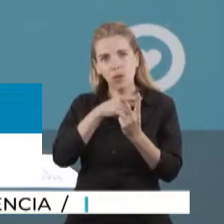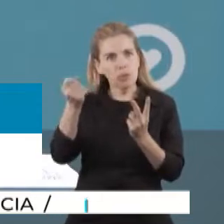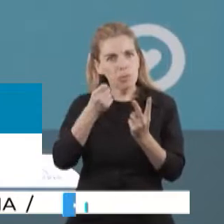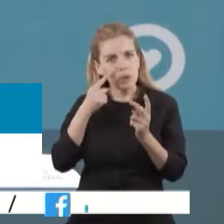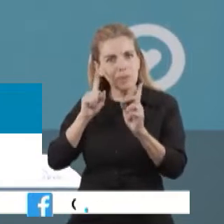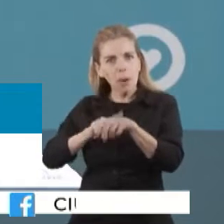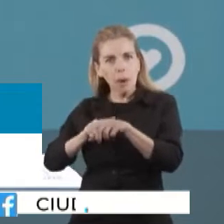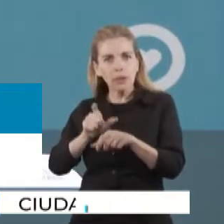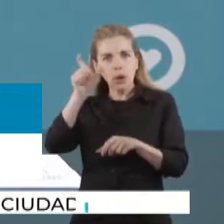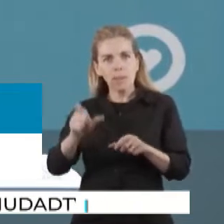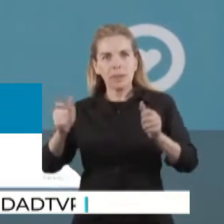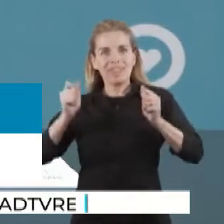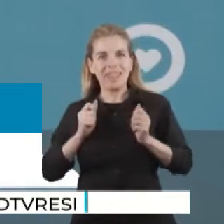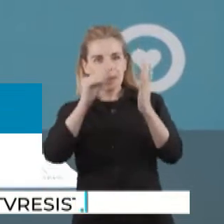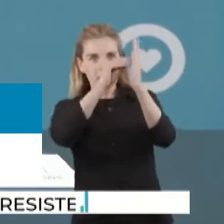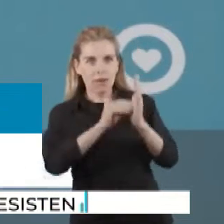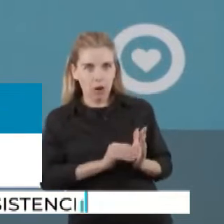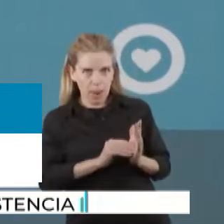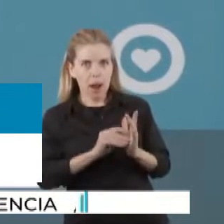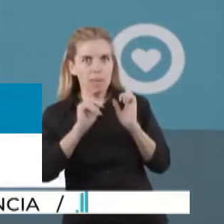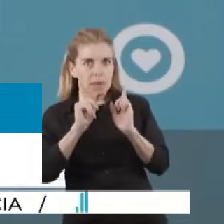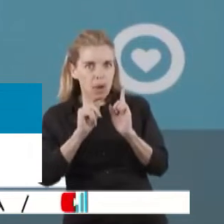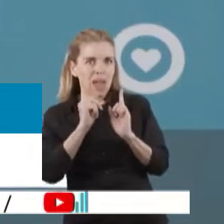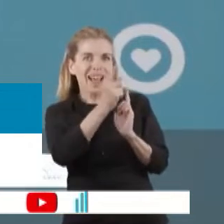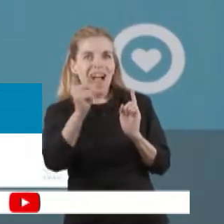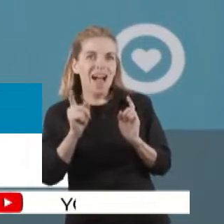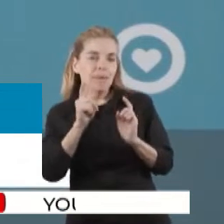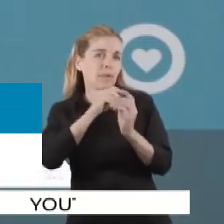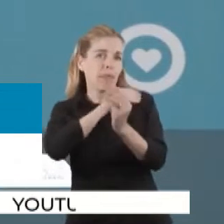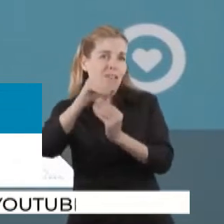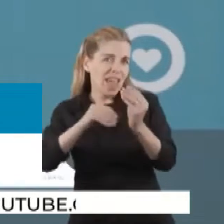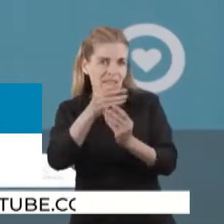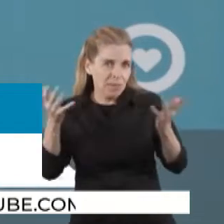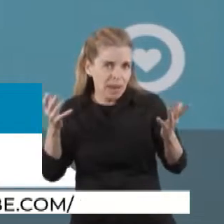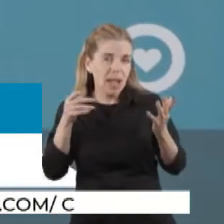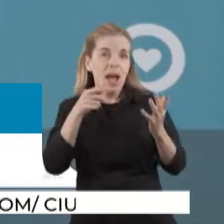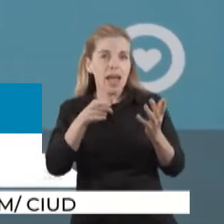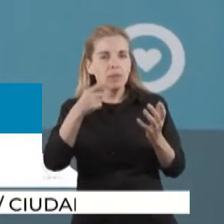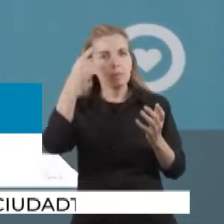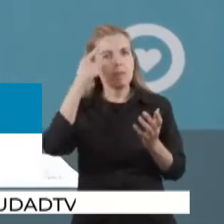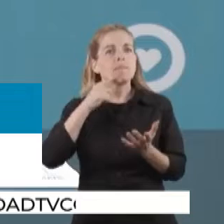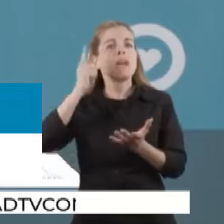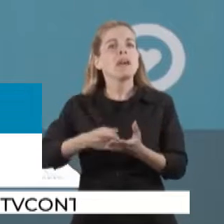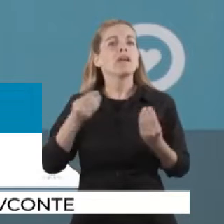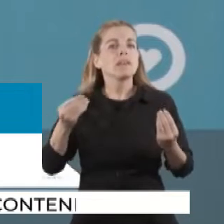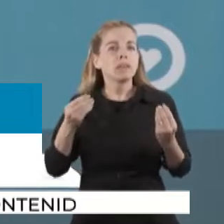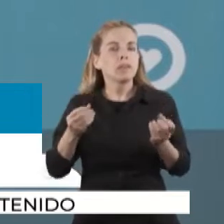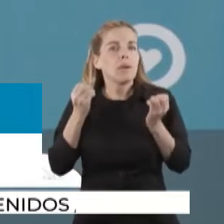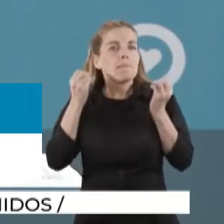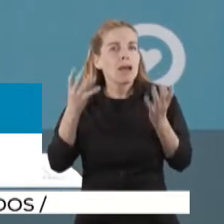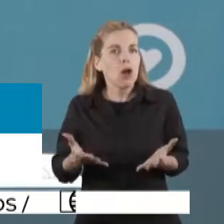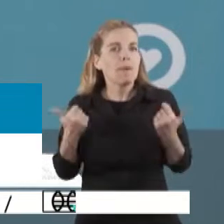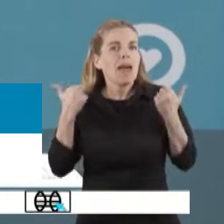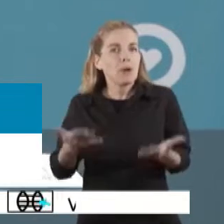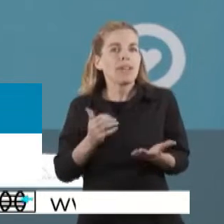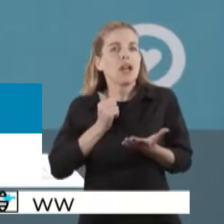personales de cada conviviente del hogar. Creemos que es una gran herramienta que no solamente va a ayudar a decidir la mejor utilización de los